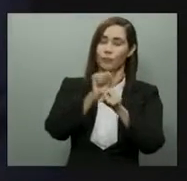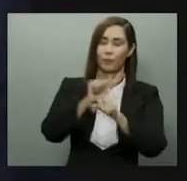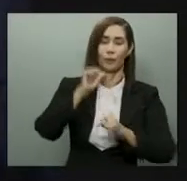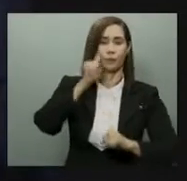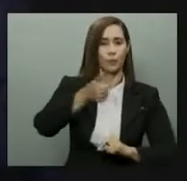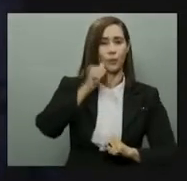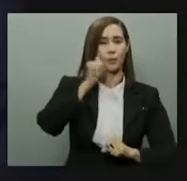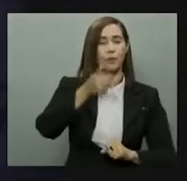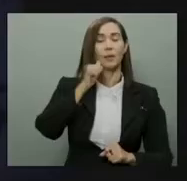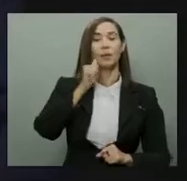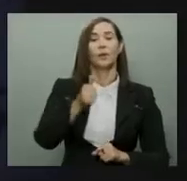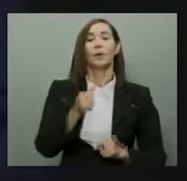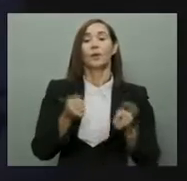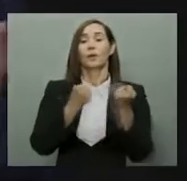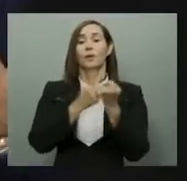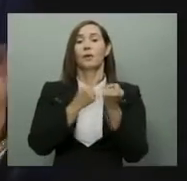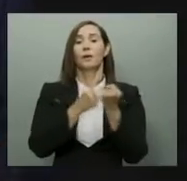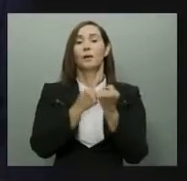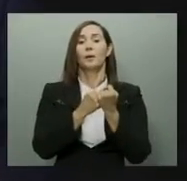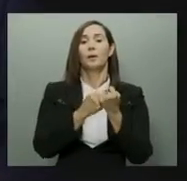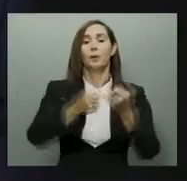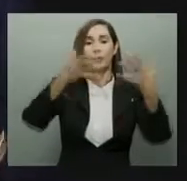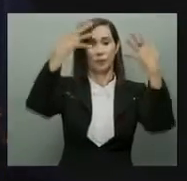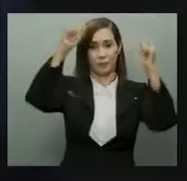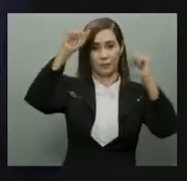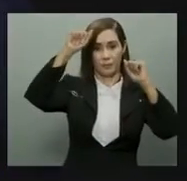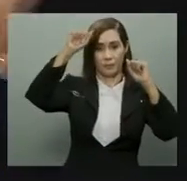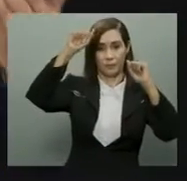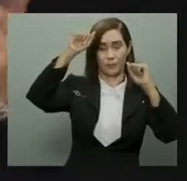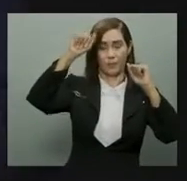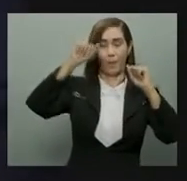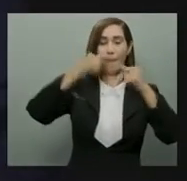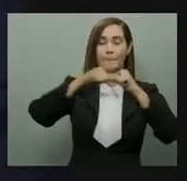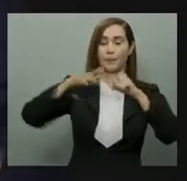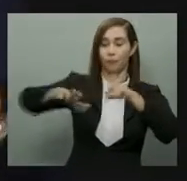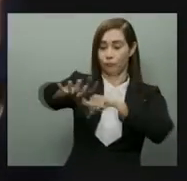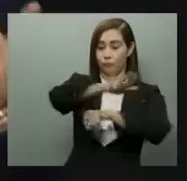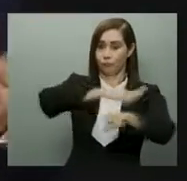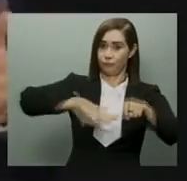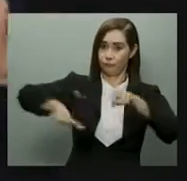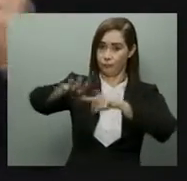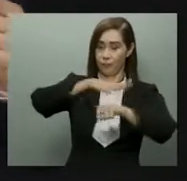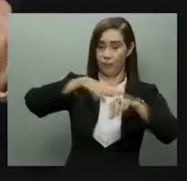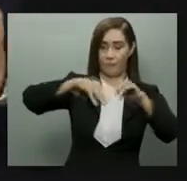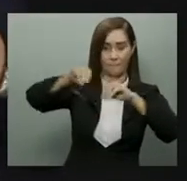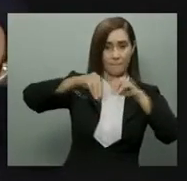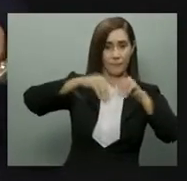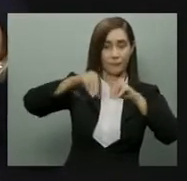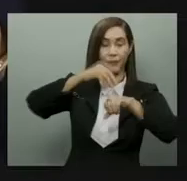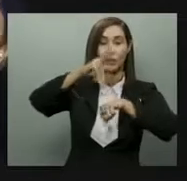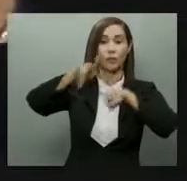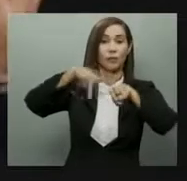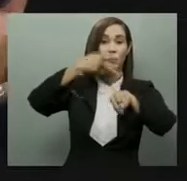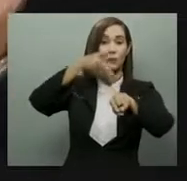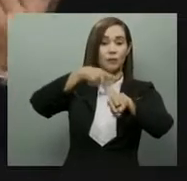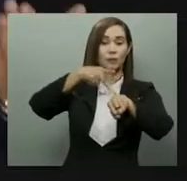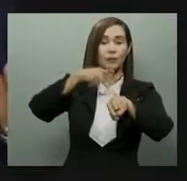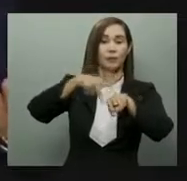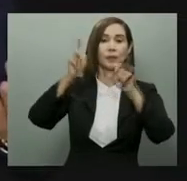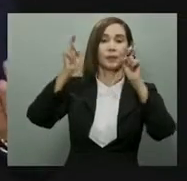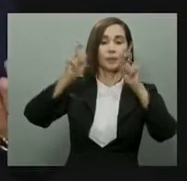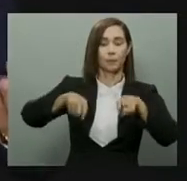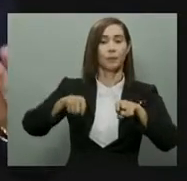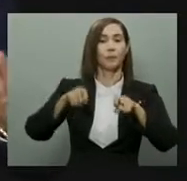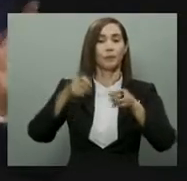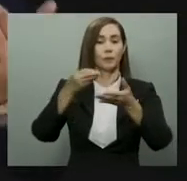día a día por instrucciones y con el apoyo del señor Presidente, para cubrir toda la geografía nacional y que a esa población tengan una